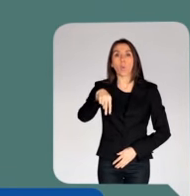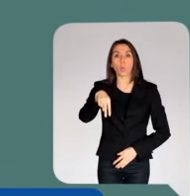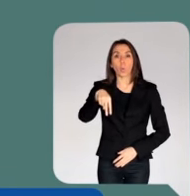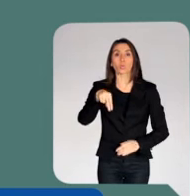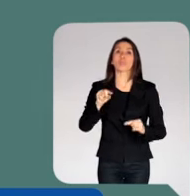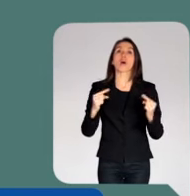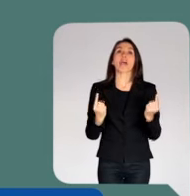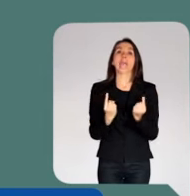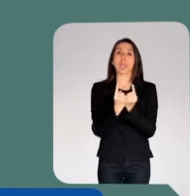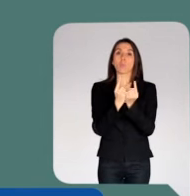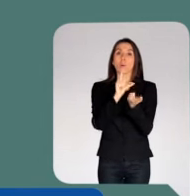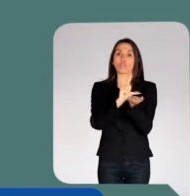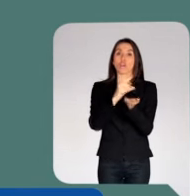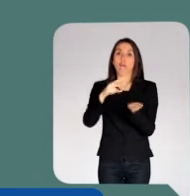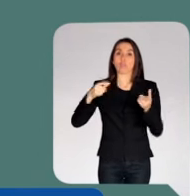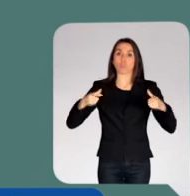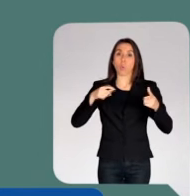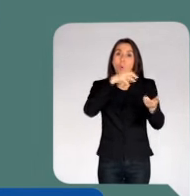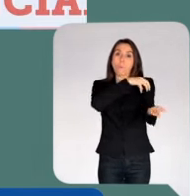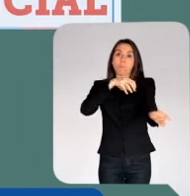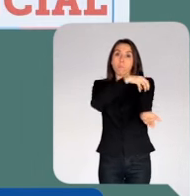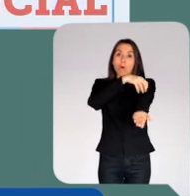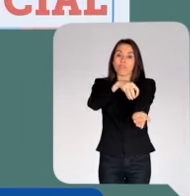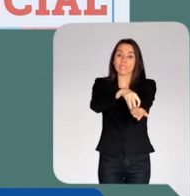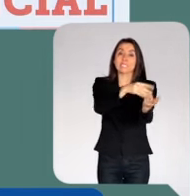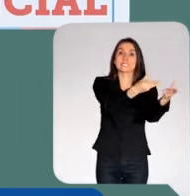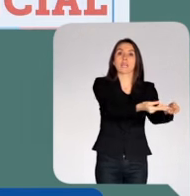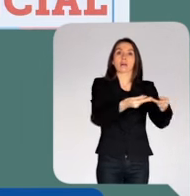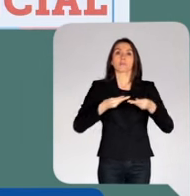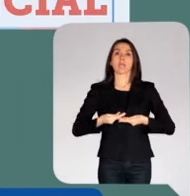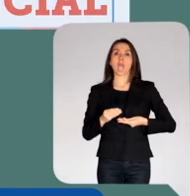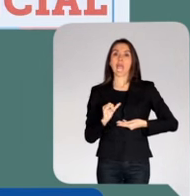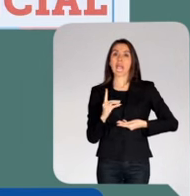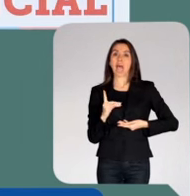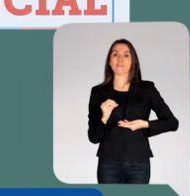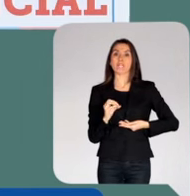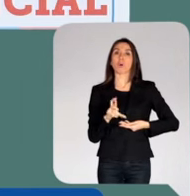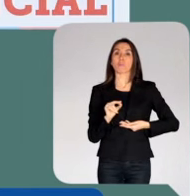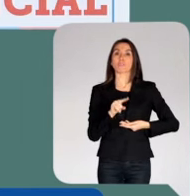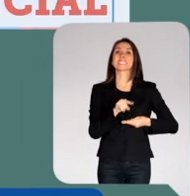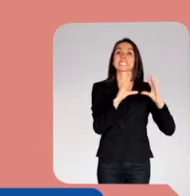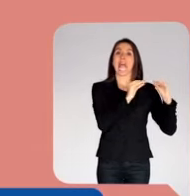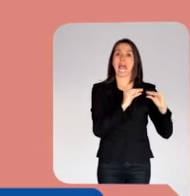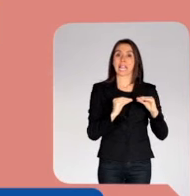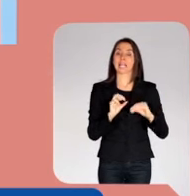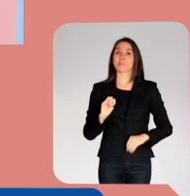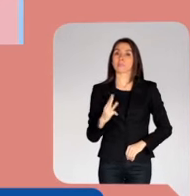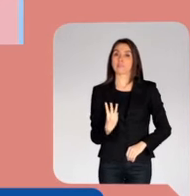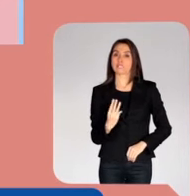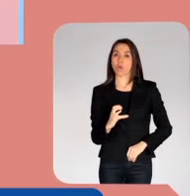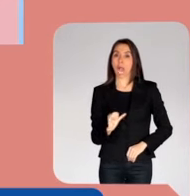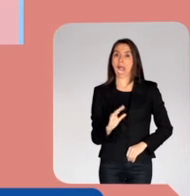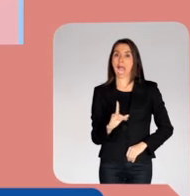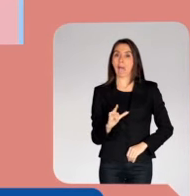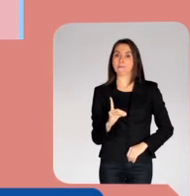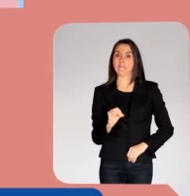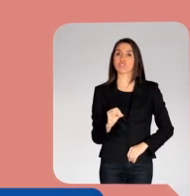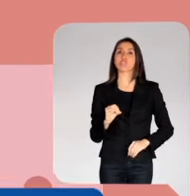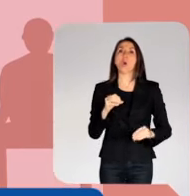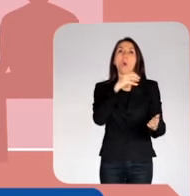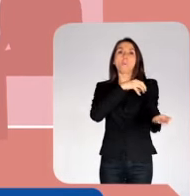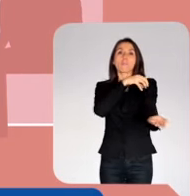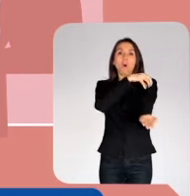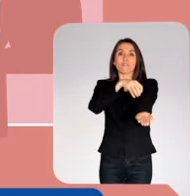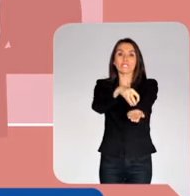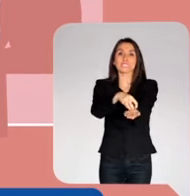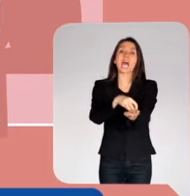Los resultados de los encuentros locales de tu provincia fijarán la agenda del Cabildo Provincial. 3. Cabildo Provincial. Es una